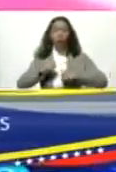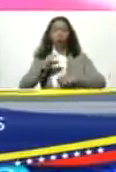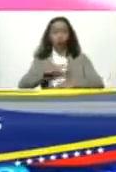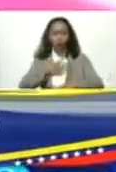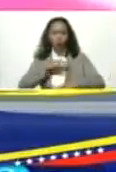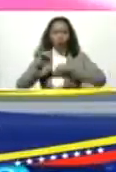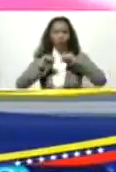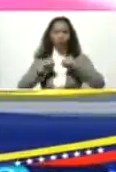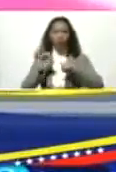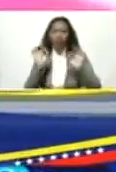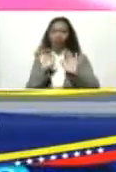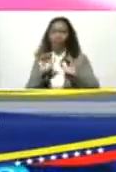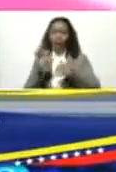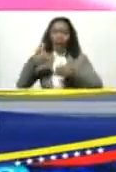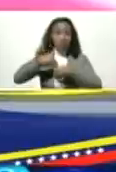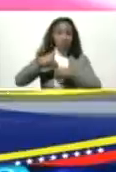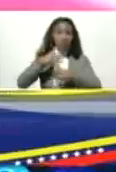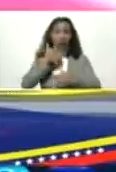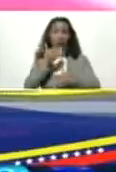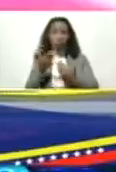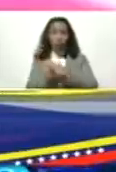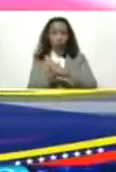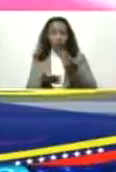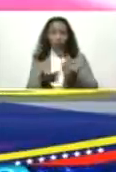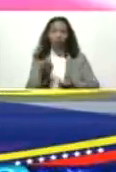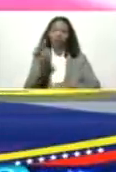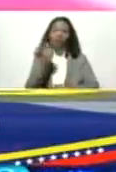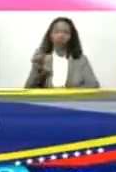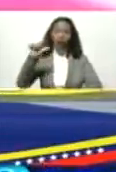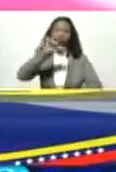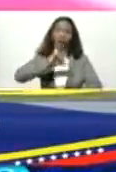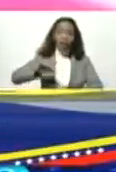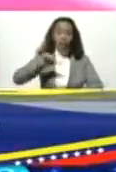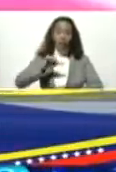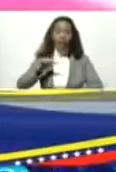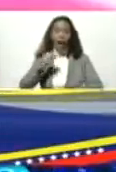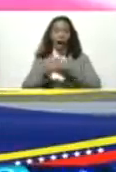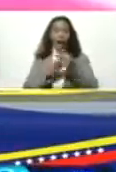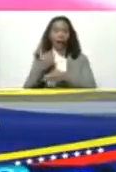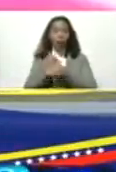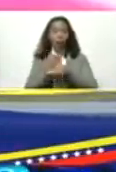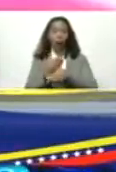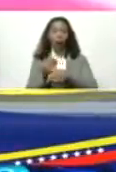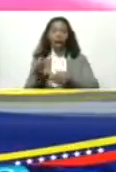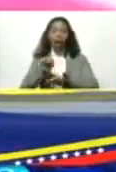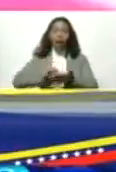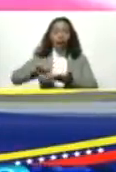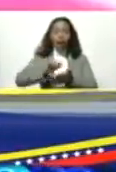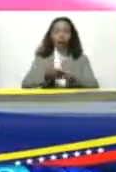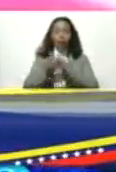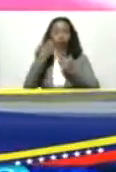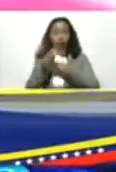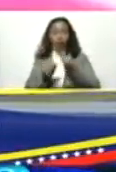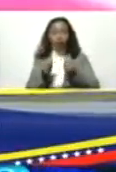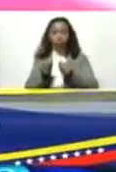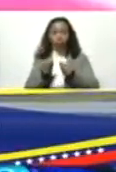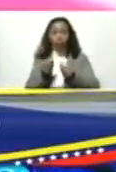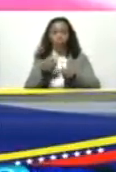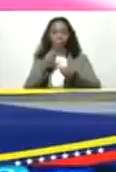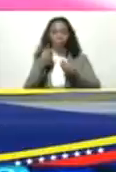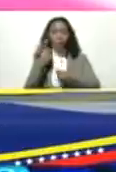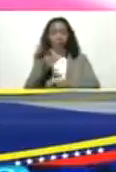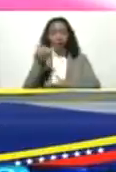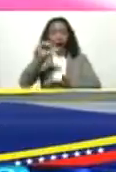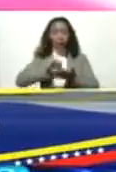moverse sin aceite. Hace falta el aceite que vaya lubricando. Y hace falta el aceite de mayor